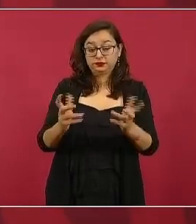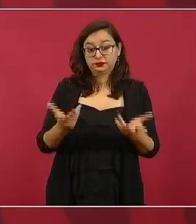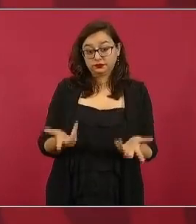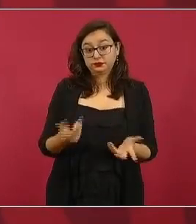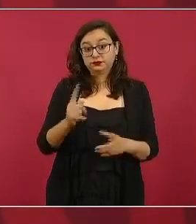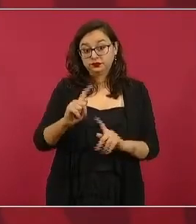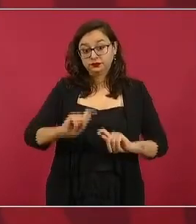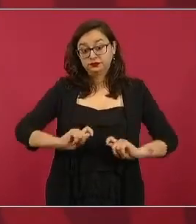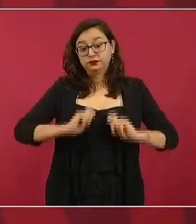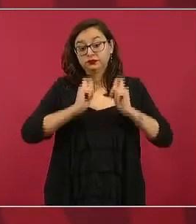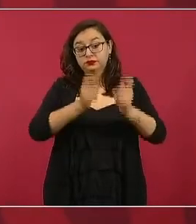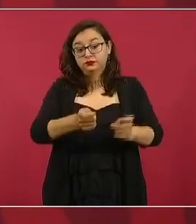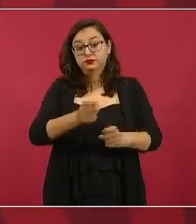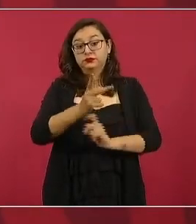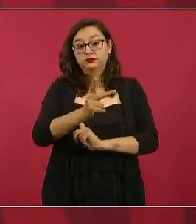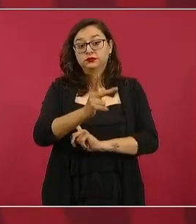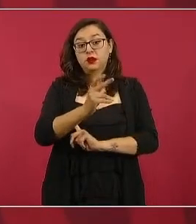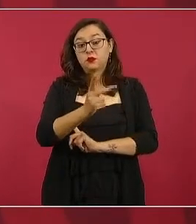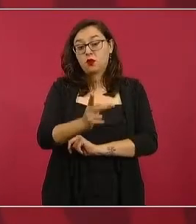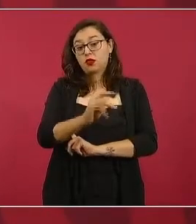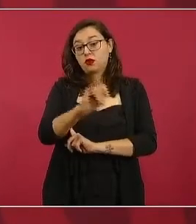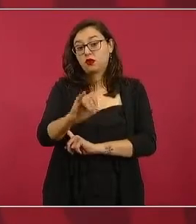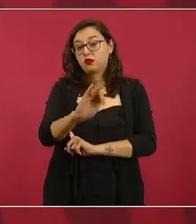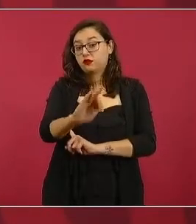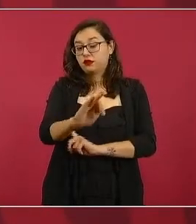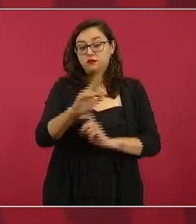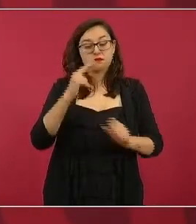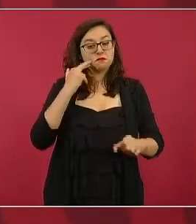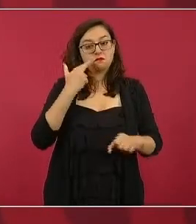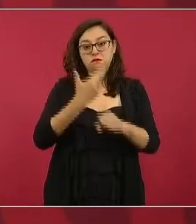al poder judicial y que ellos